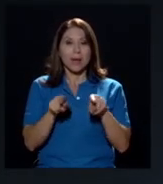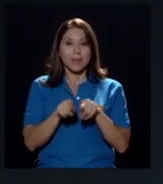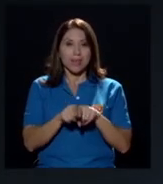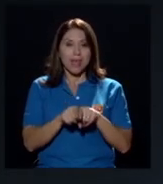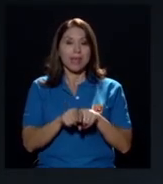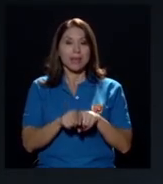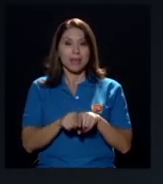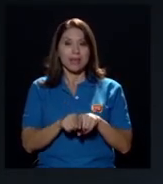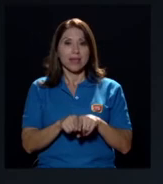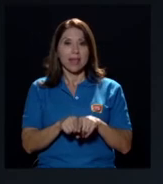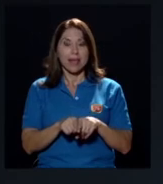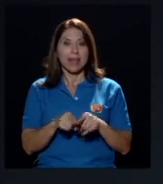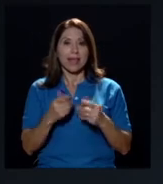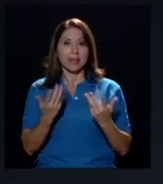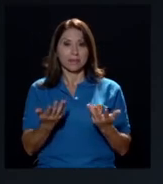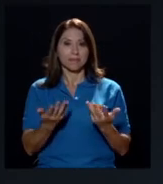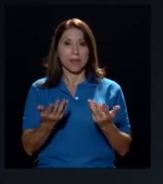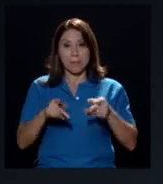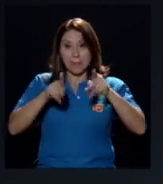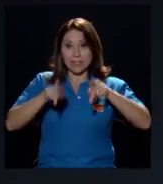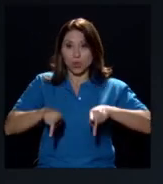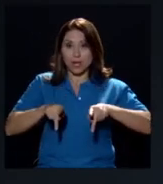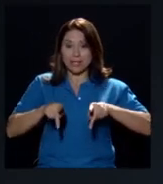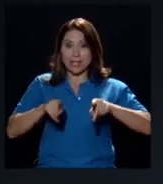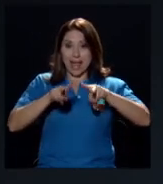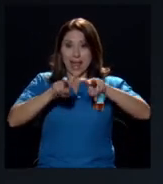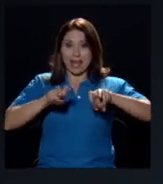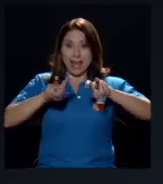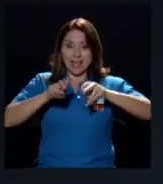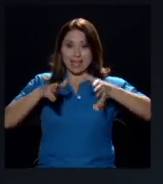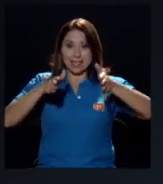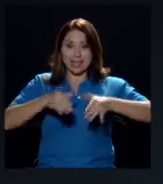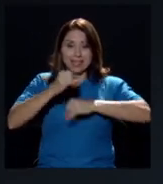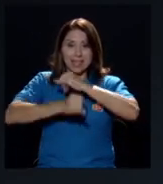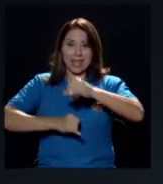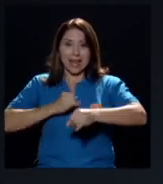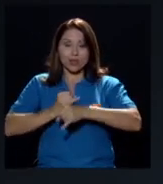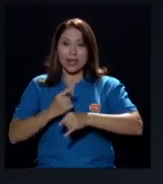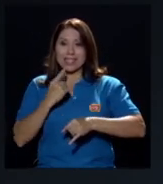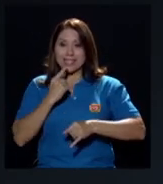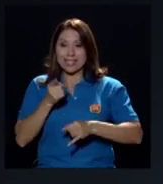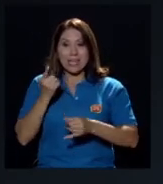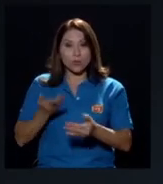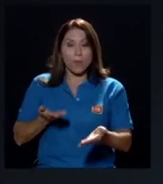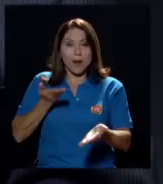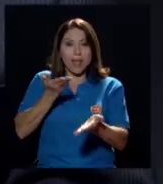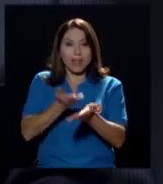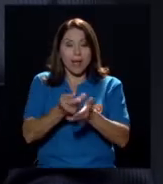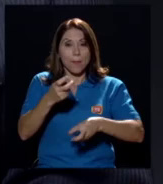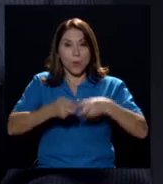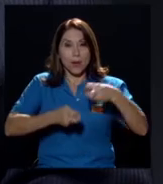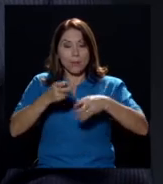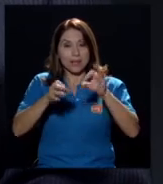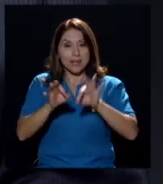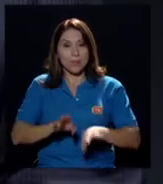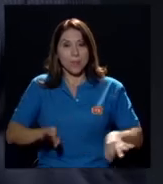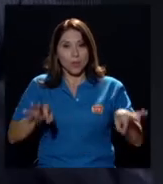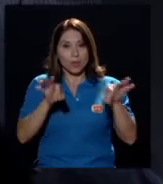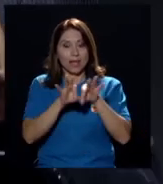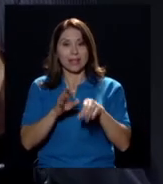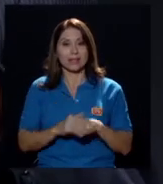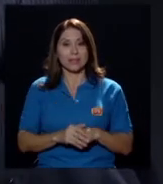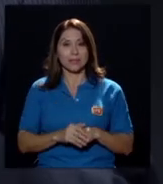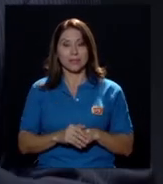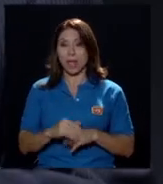los analistas internacionales dicen que plantea problemas importantes. Bueno, para completar